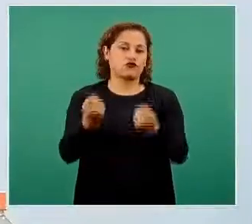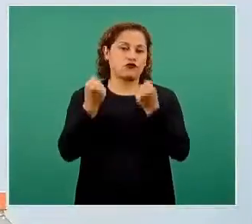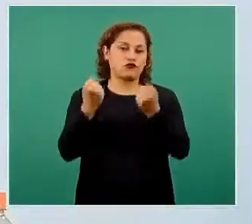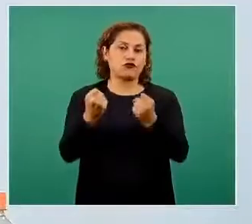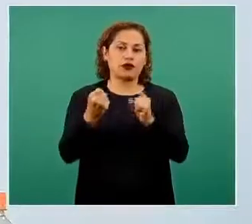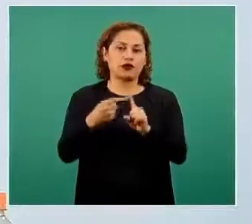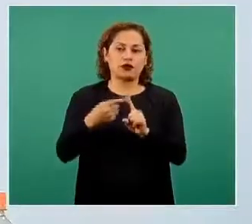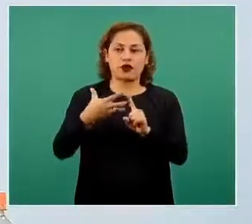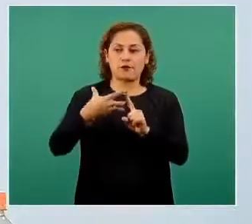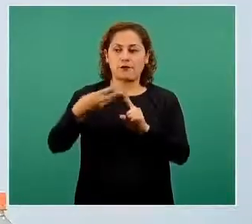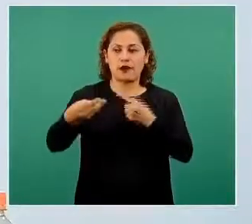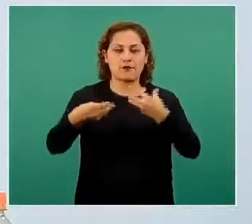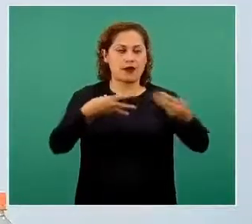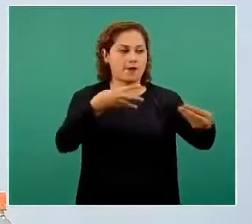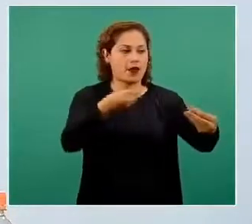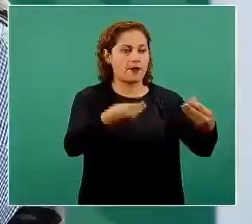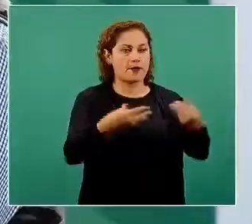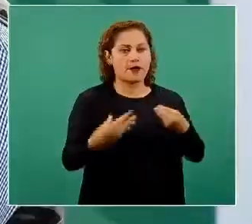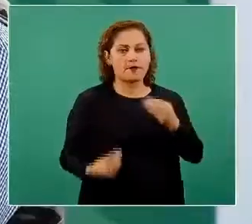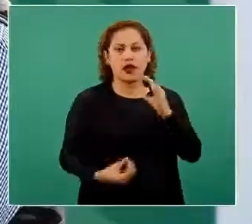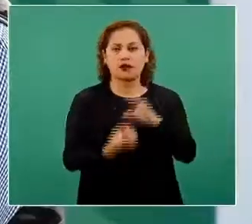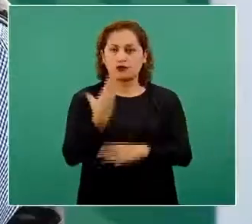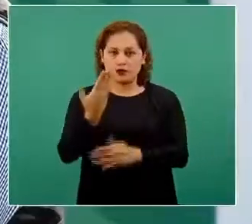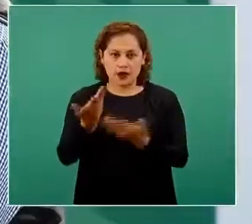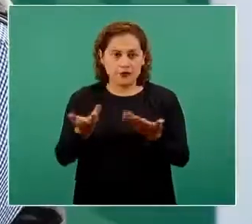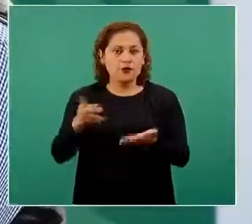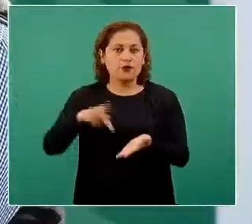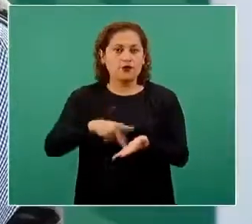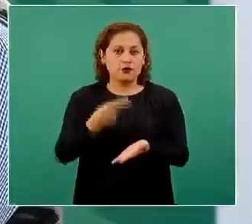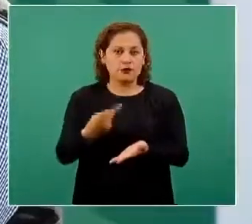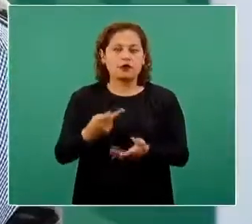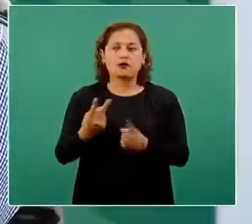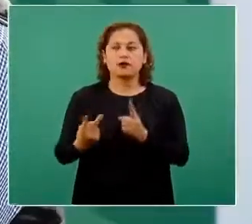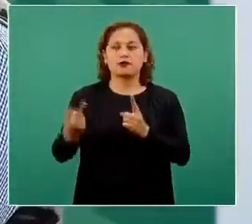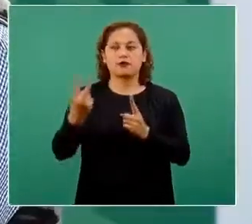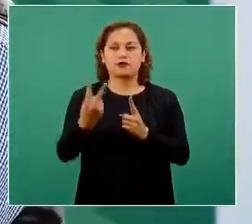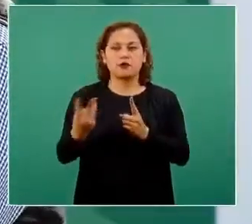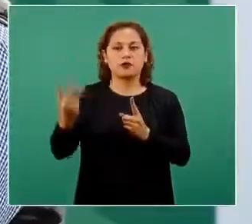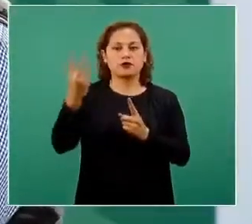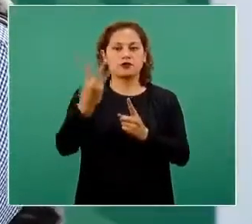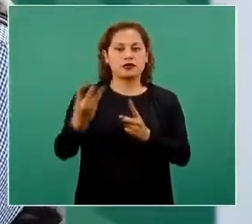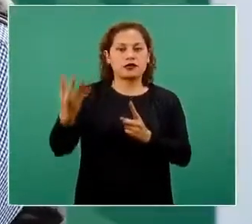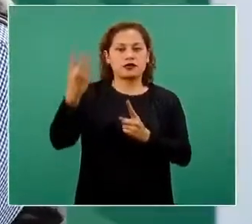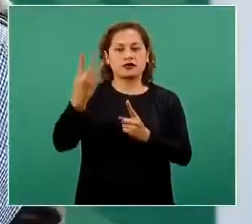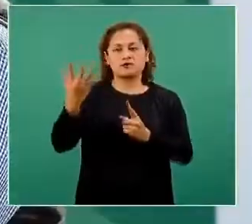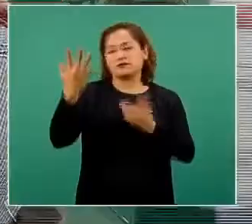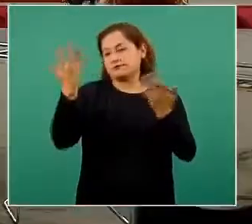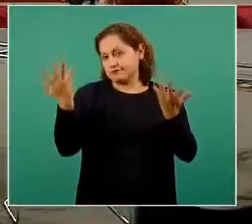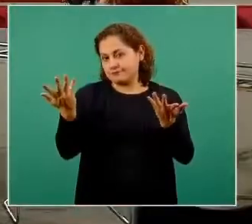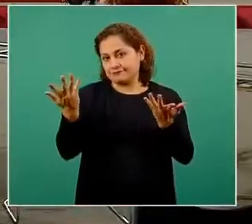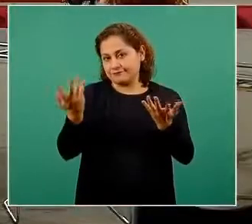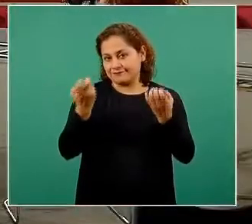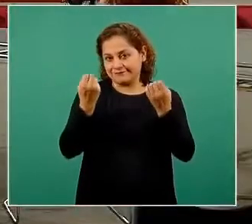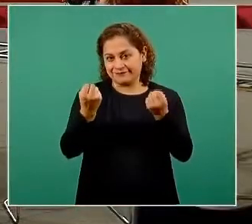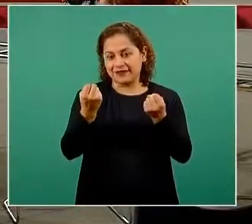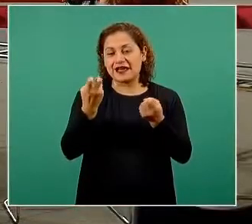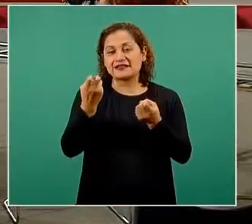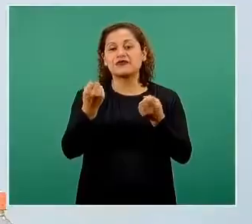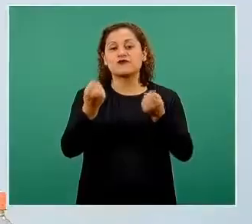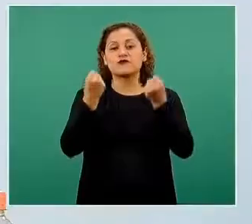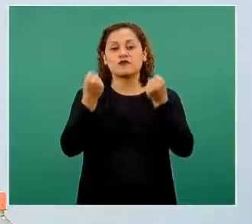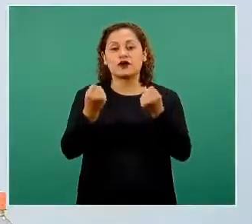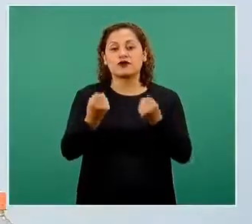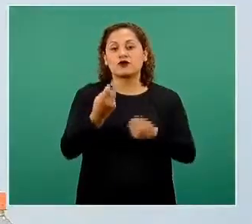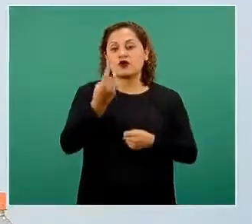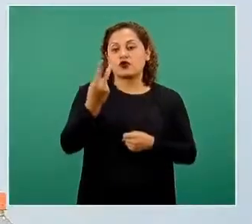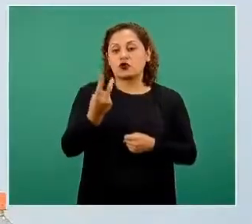de que se generen nuevos contagios. Obviamente si llega a dos si llega a tres quiere decir ese número dos, tres